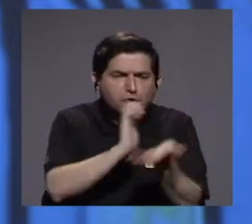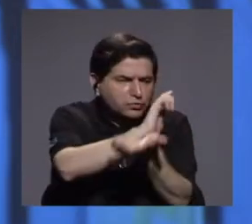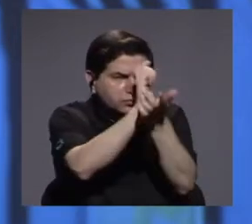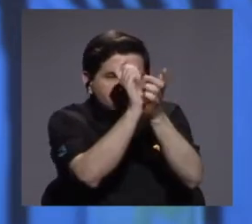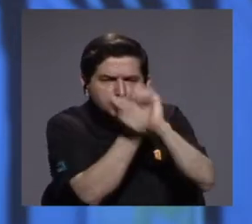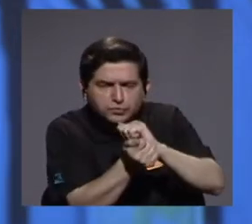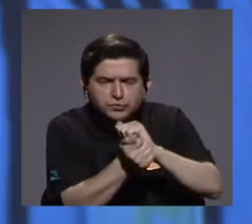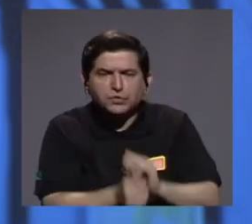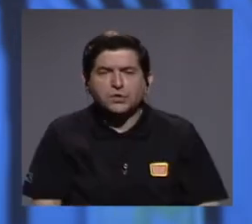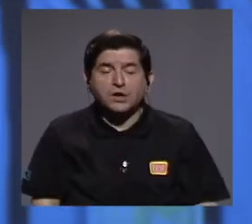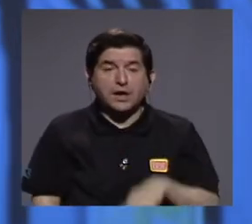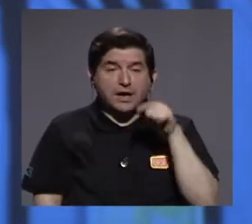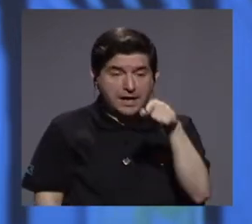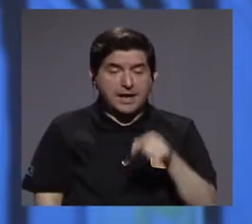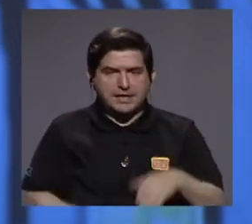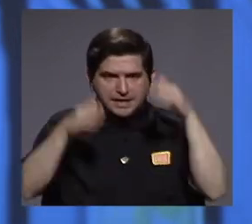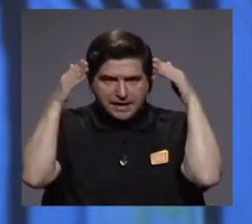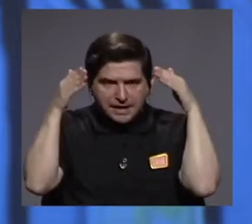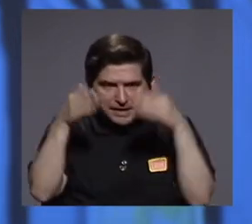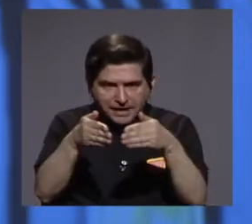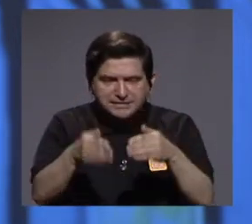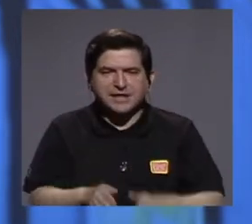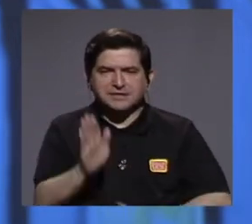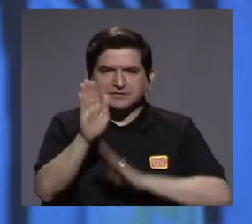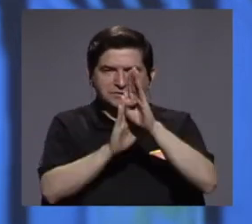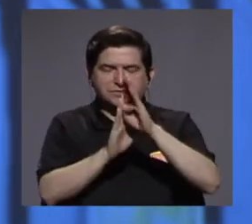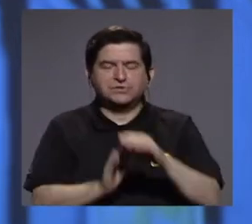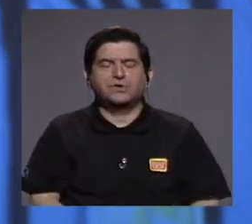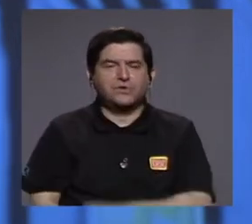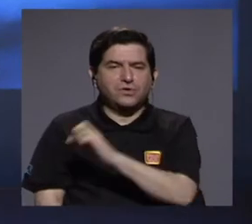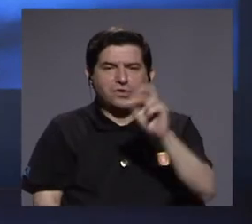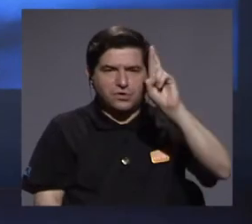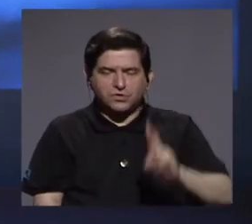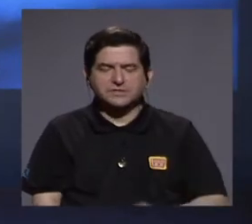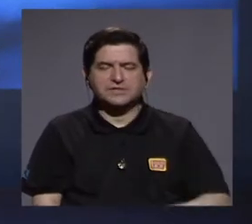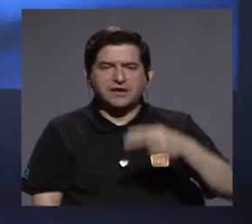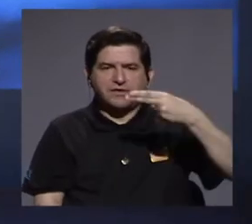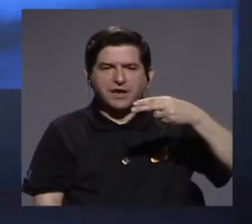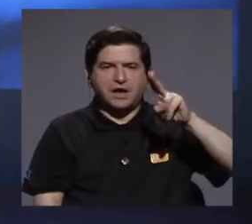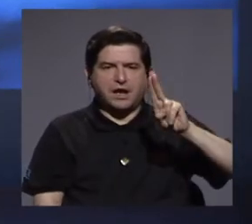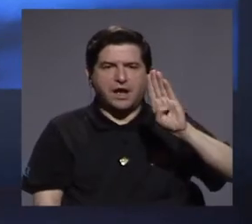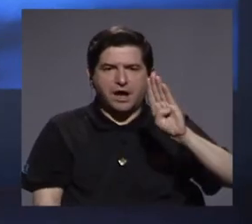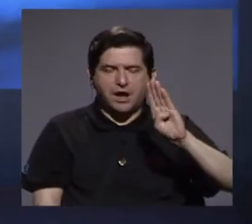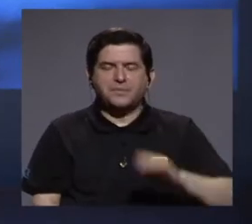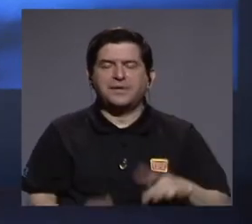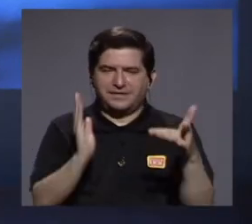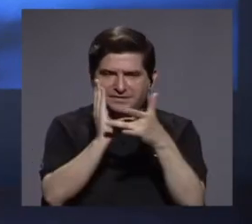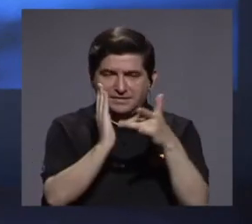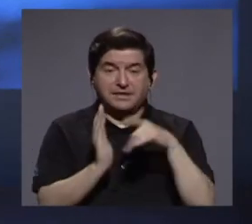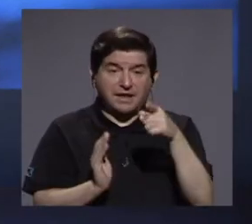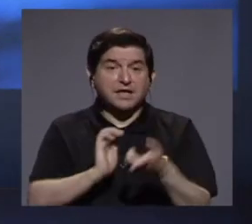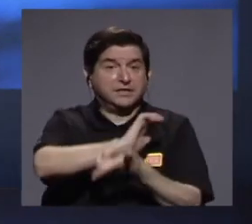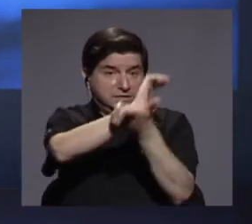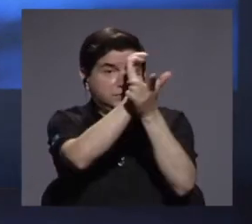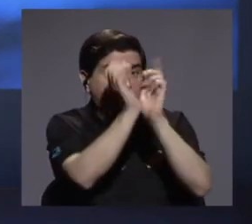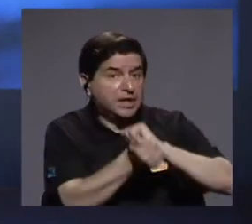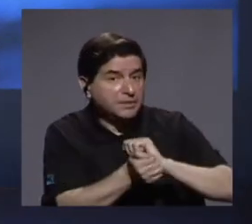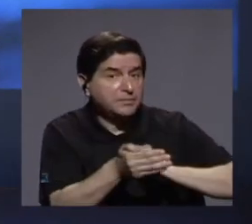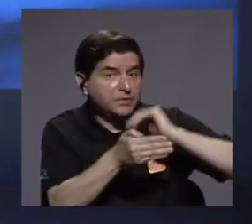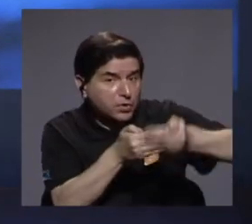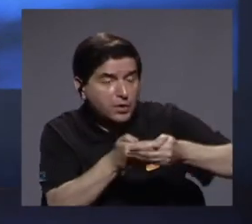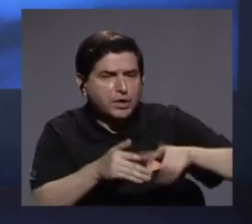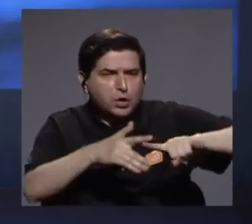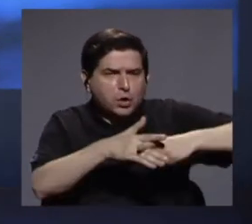en un polo de desarrollo para convertir a Costa Rica en un hub tecnológico. Ciertamente eso fue cambiando e